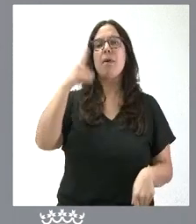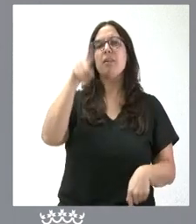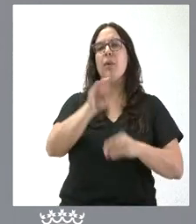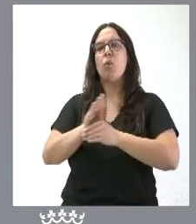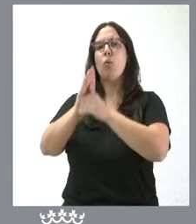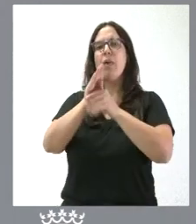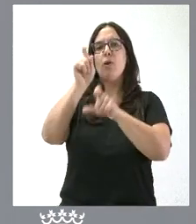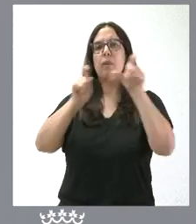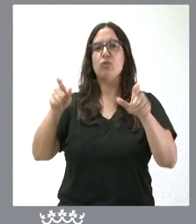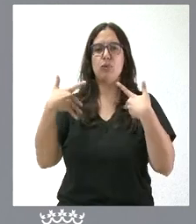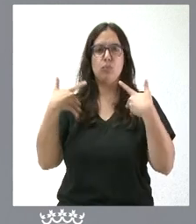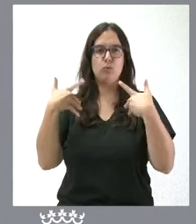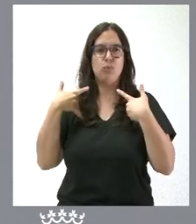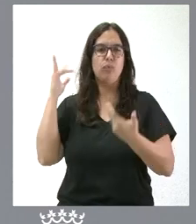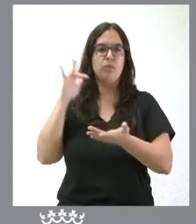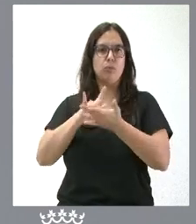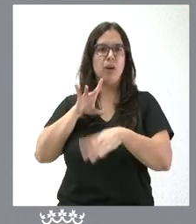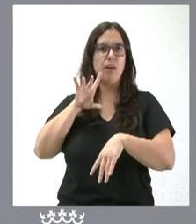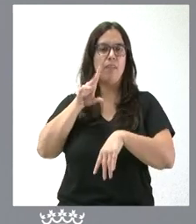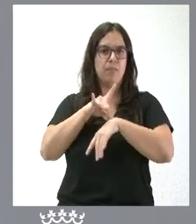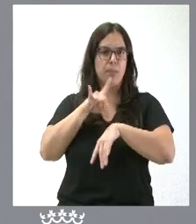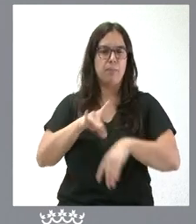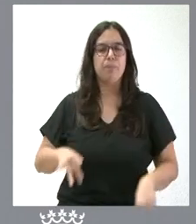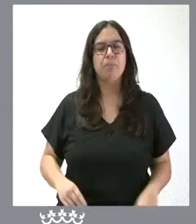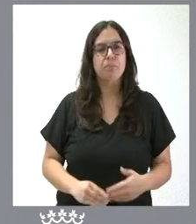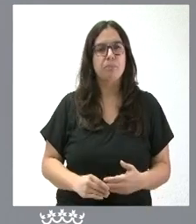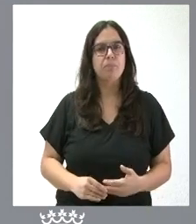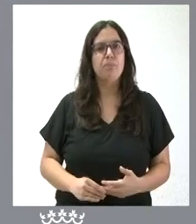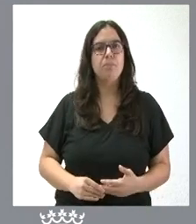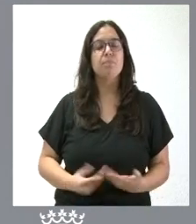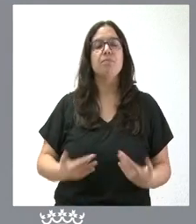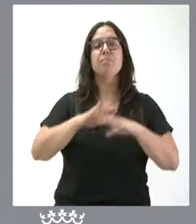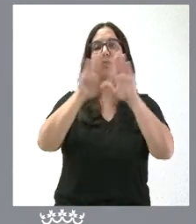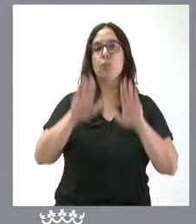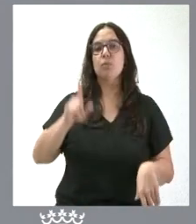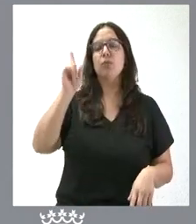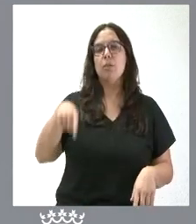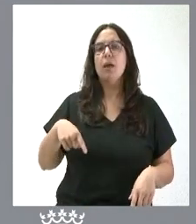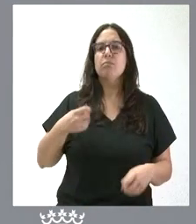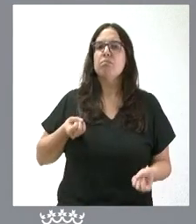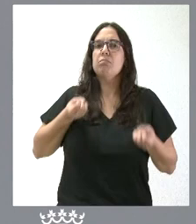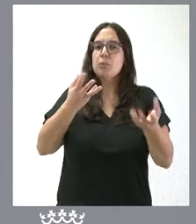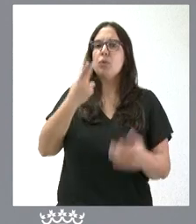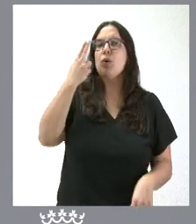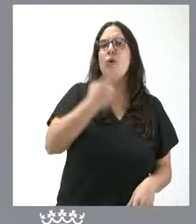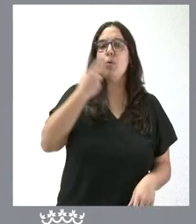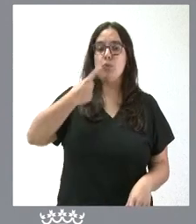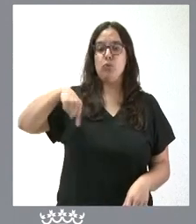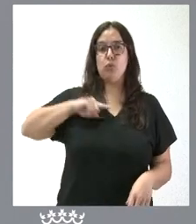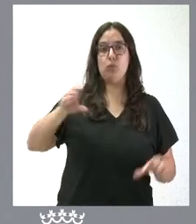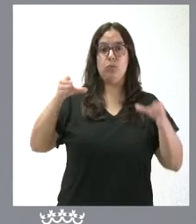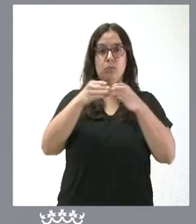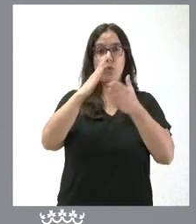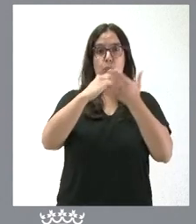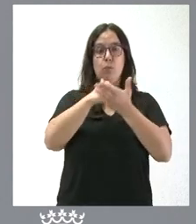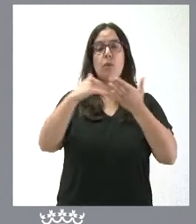que están sufriendo esta enfermedad. Y, finalmente, mostrar nuestro compromiso como comunidad autónoma de